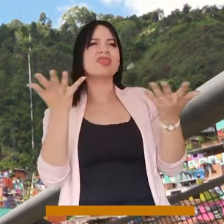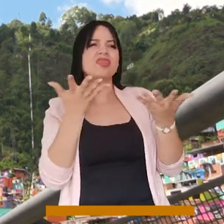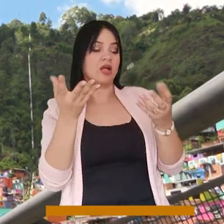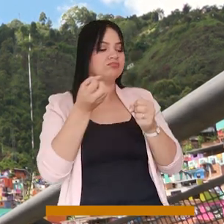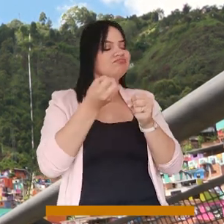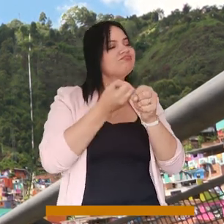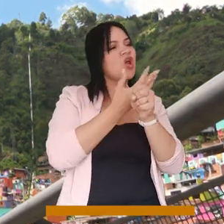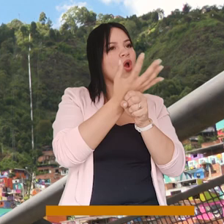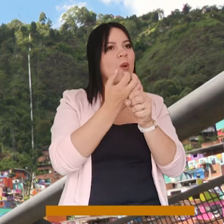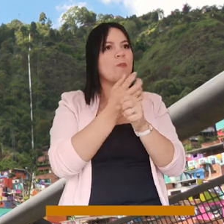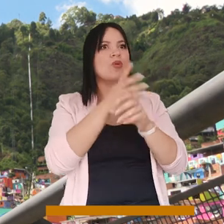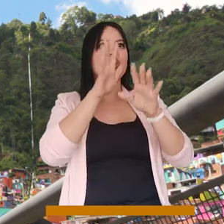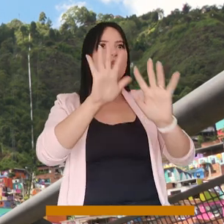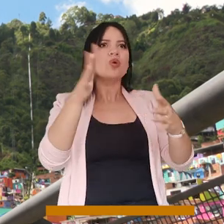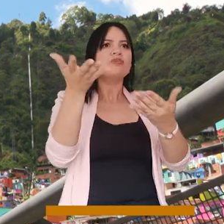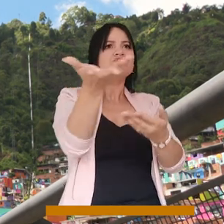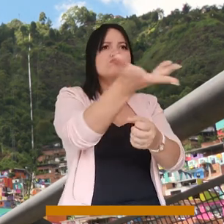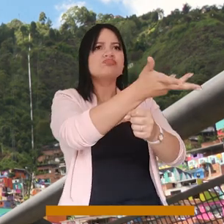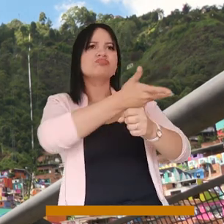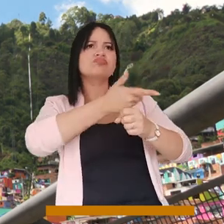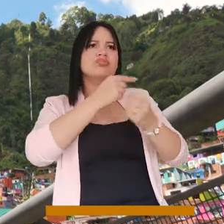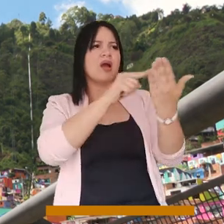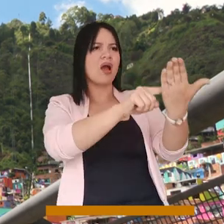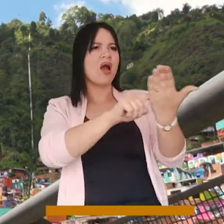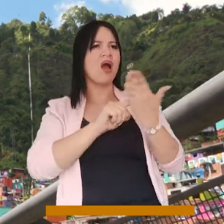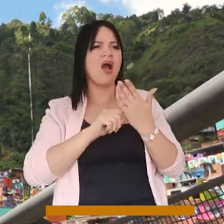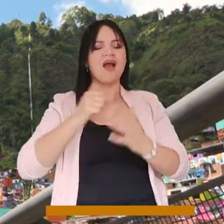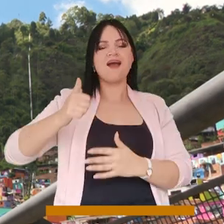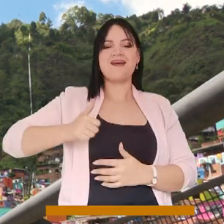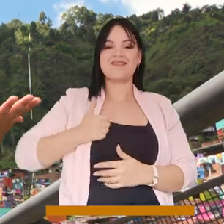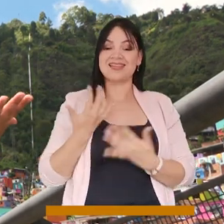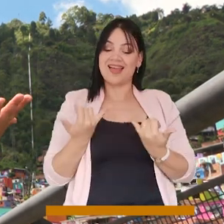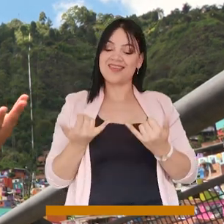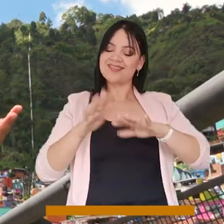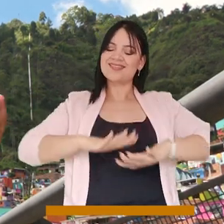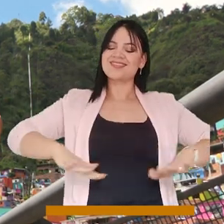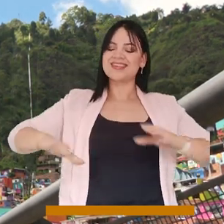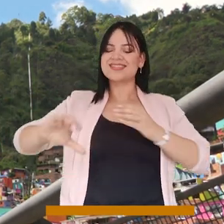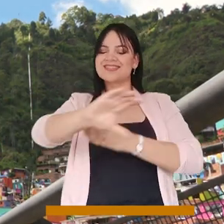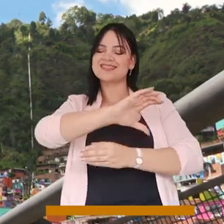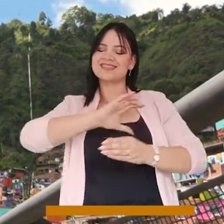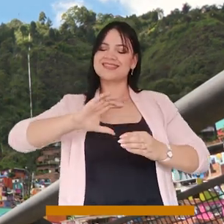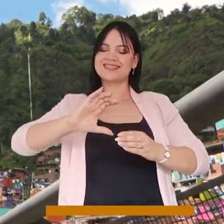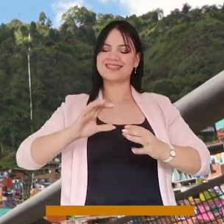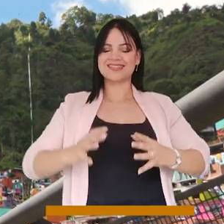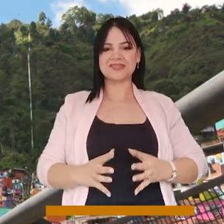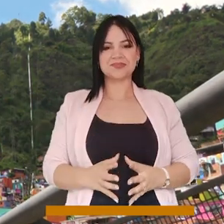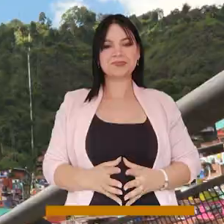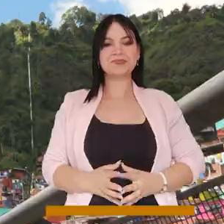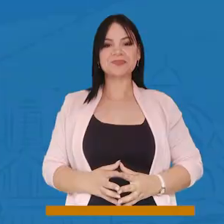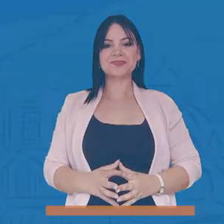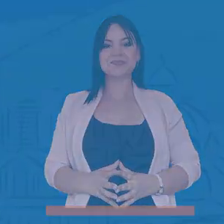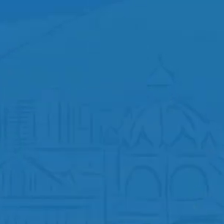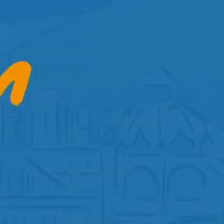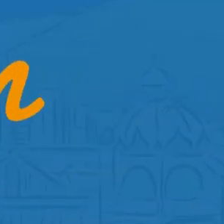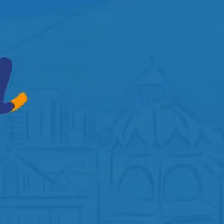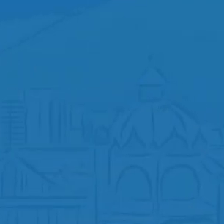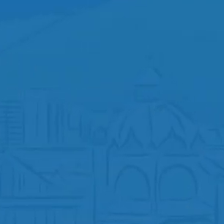desde todas las comunas para el aprovechamiento de toda la gran riqueza artística que tenemos como ciudad.